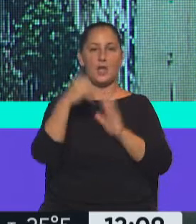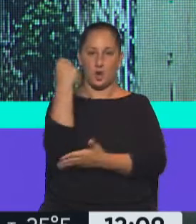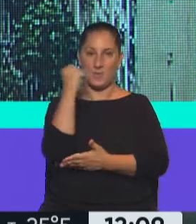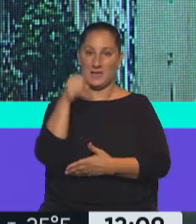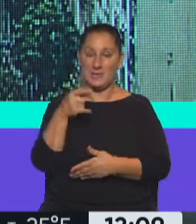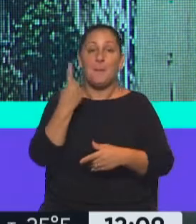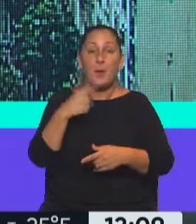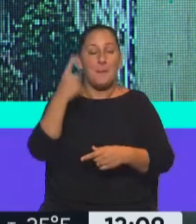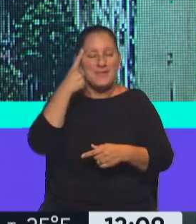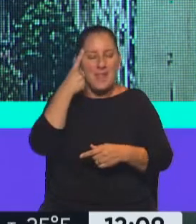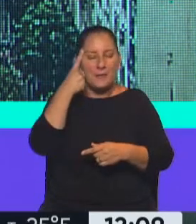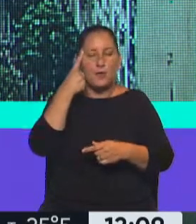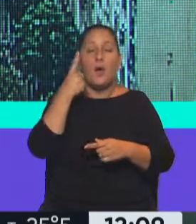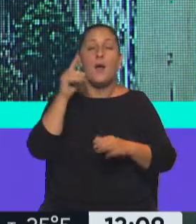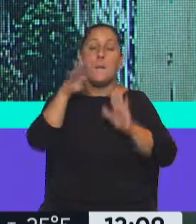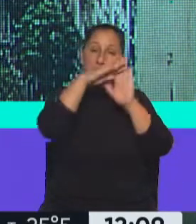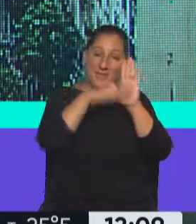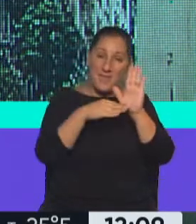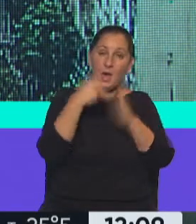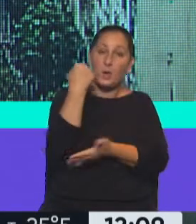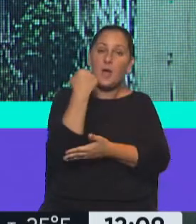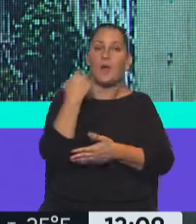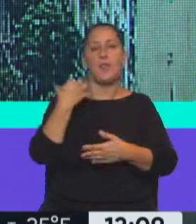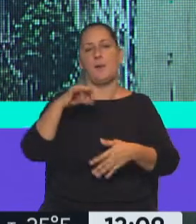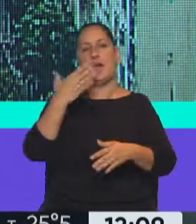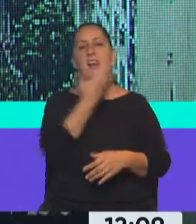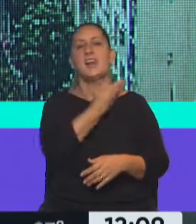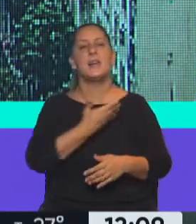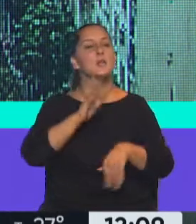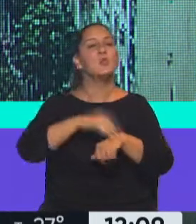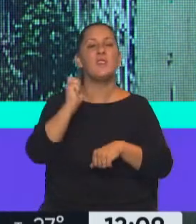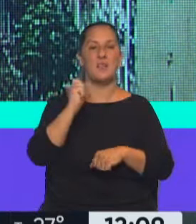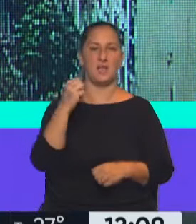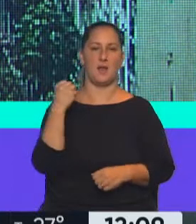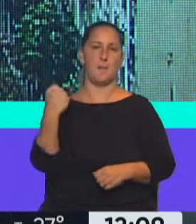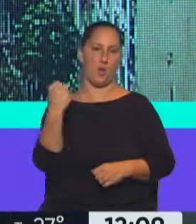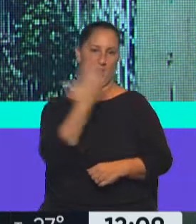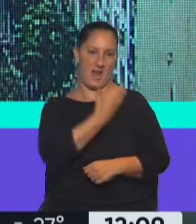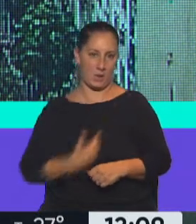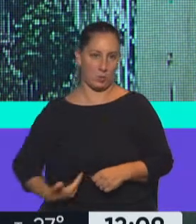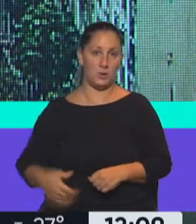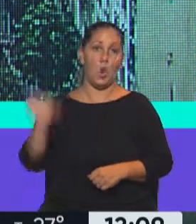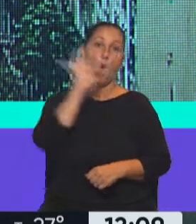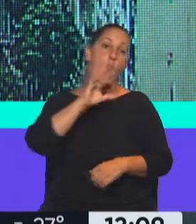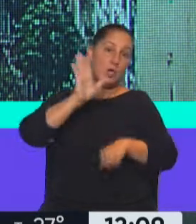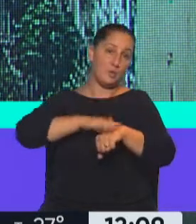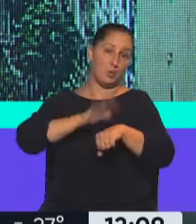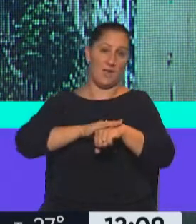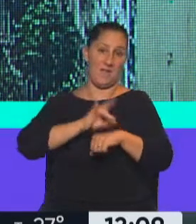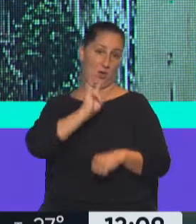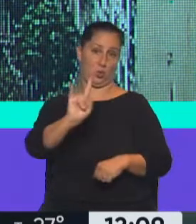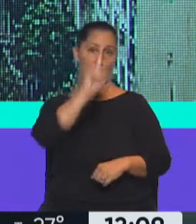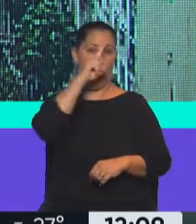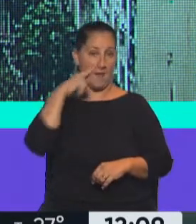de vista político las medidas económicas que haya que tomar sean responsabilidad del Poder Ejecutivo Nacional por responsabilidad del presidente Alberto Fernández. El